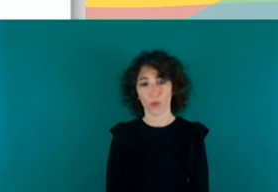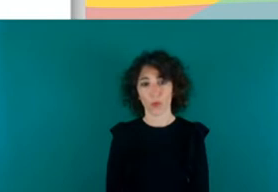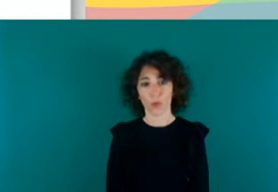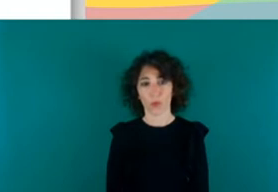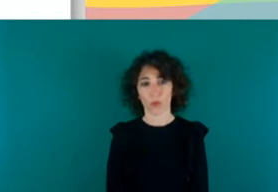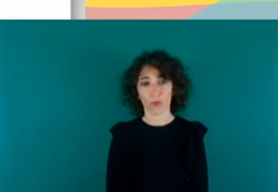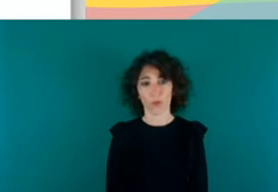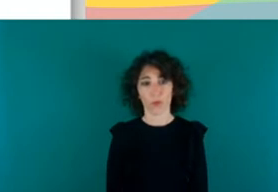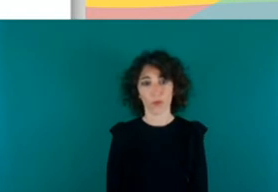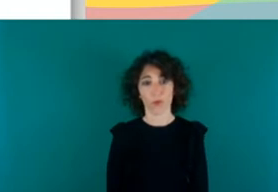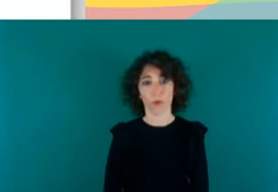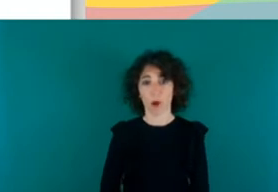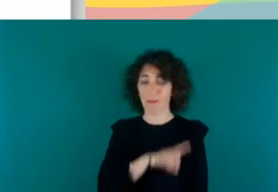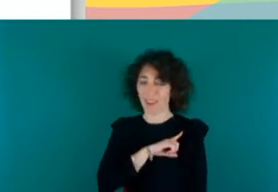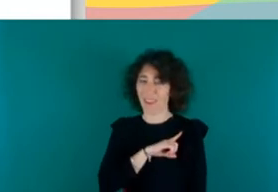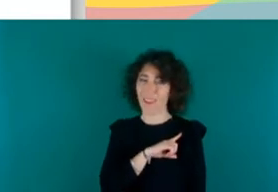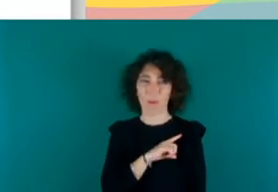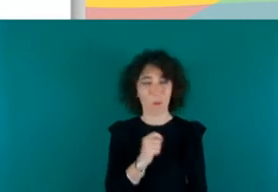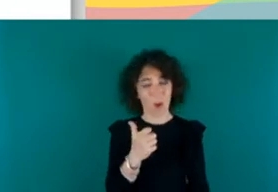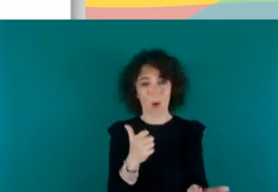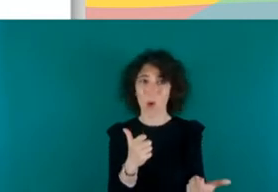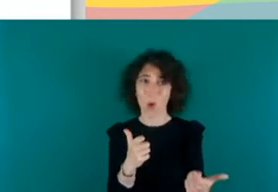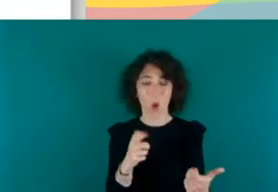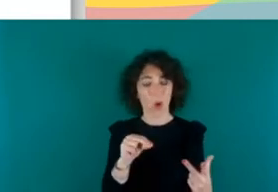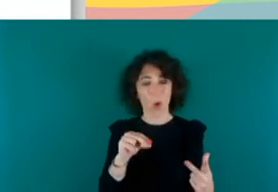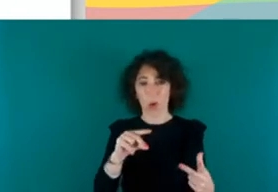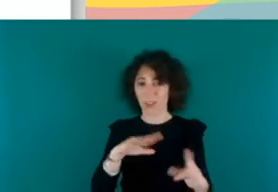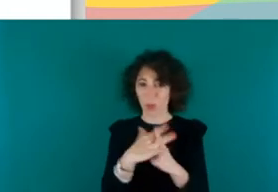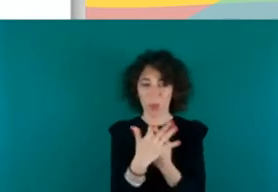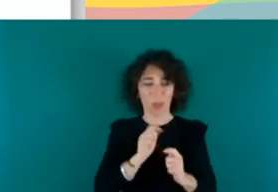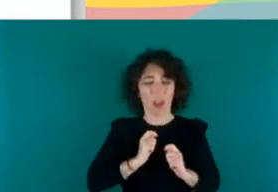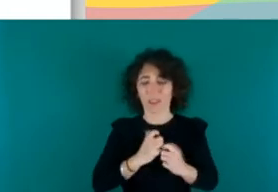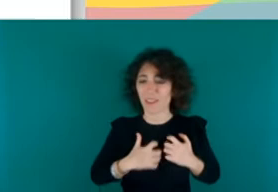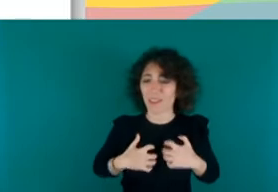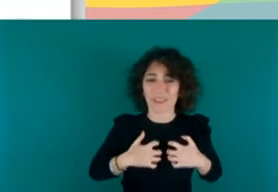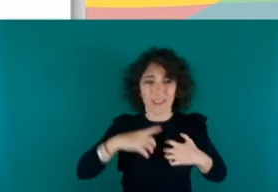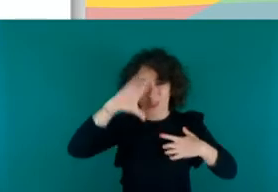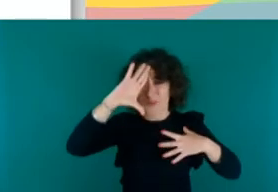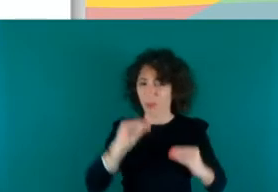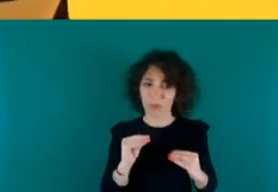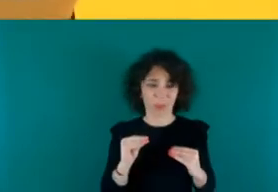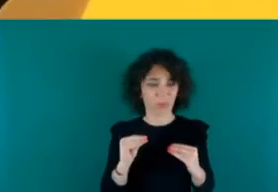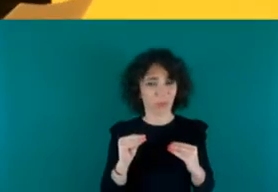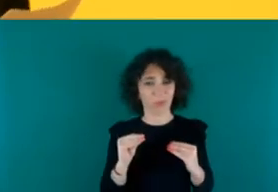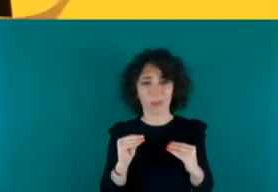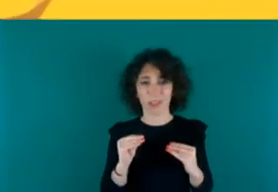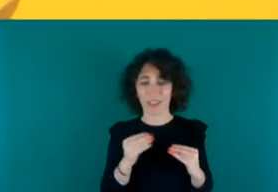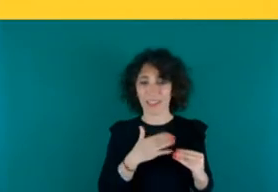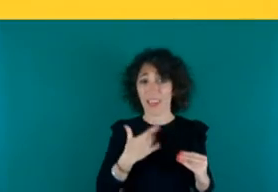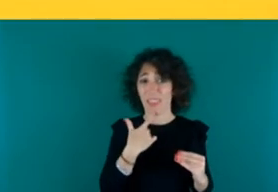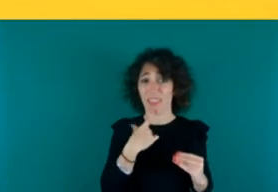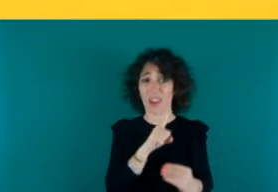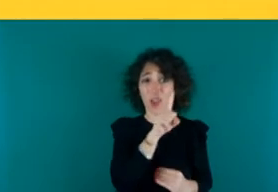A mí me deja un poco perplejo la situación, ¿no? Es decir, de 114